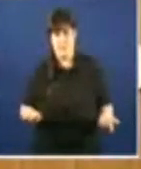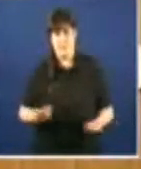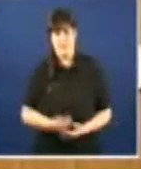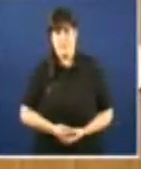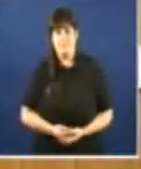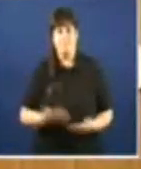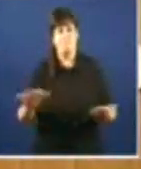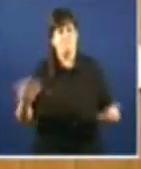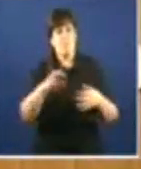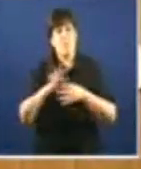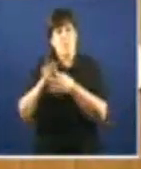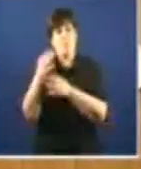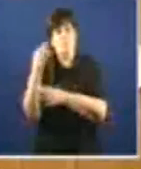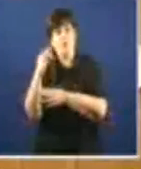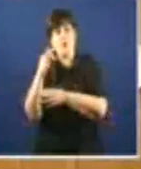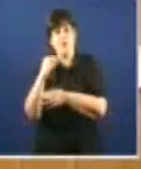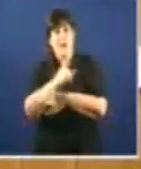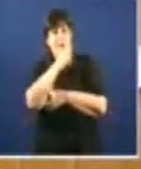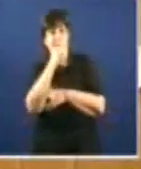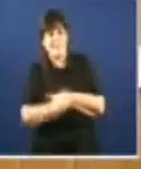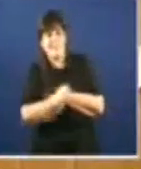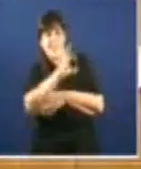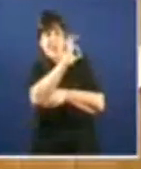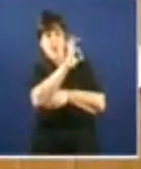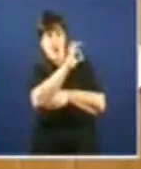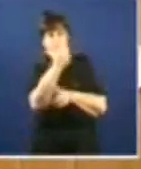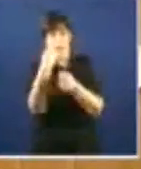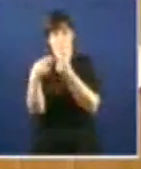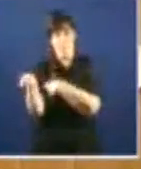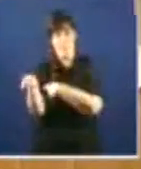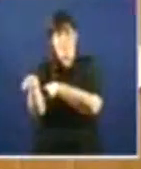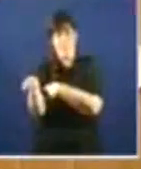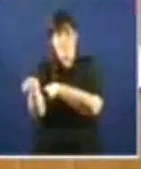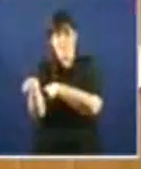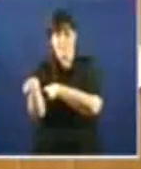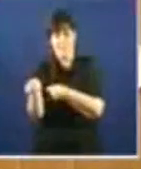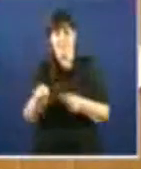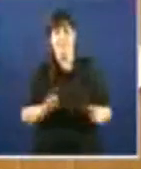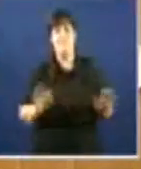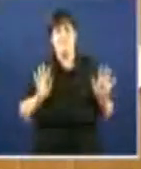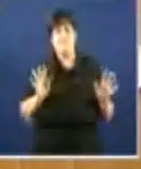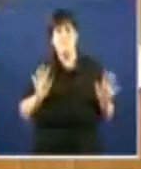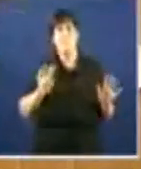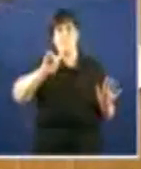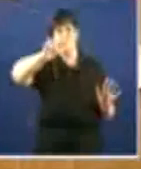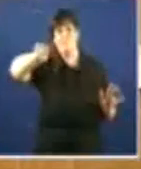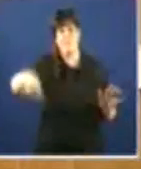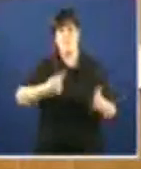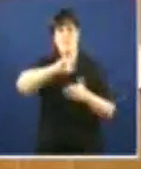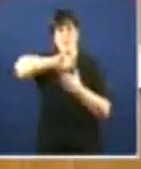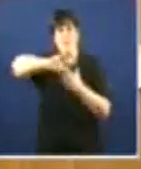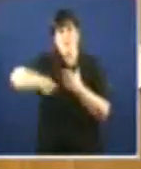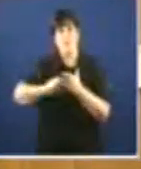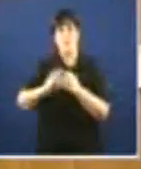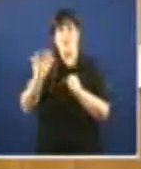facía negocio vendendo a electricidade de Sogama. Pero outra, pechaba o círculo tamén con un contrato de suministro de gas a